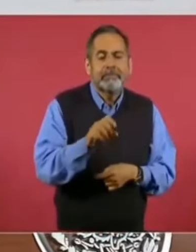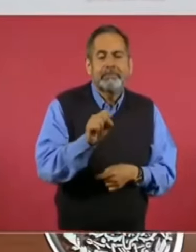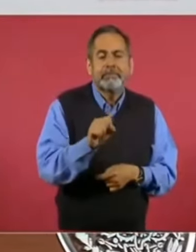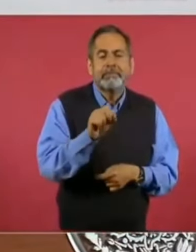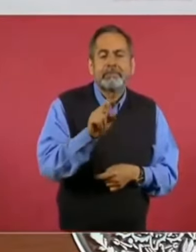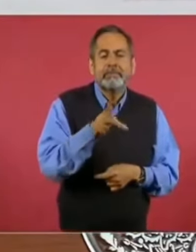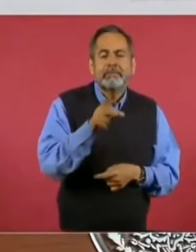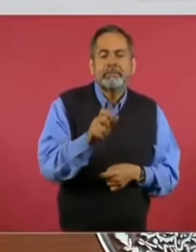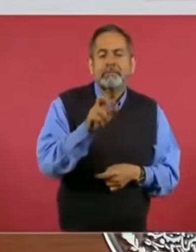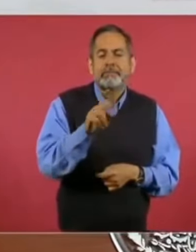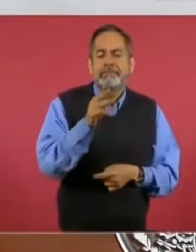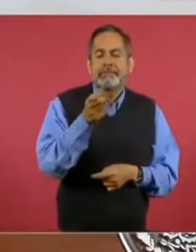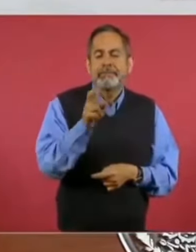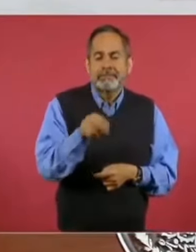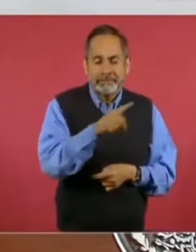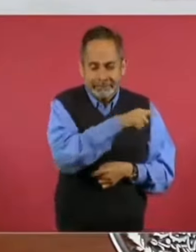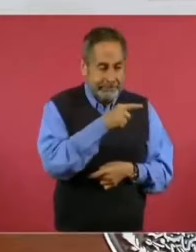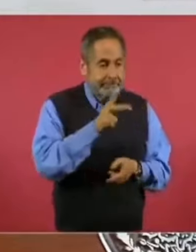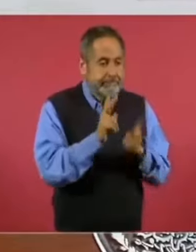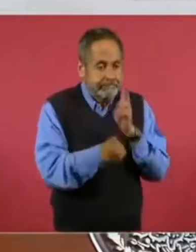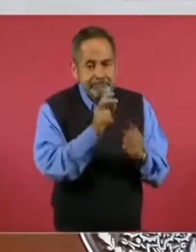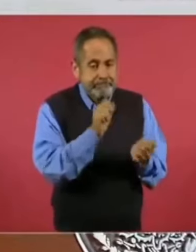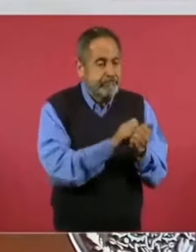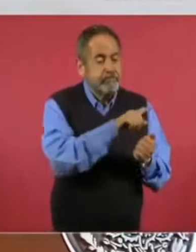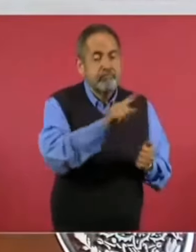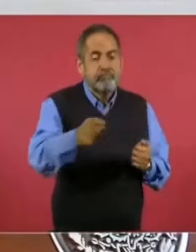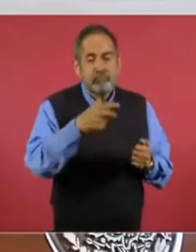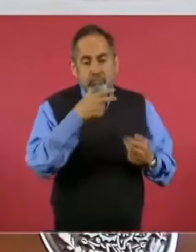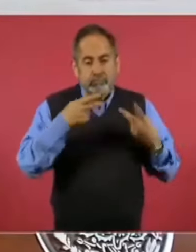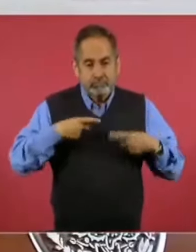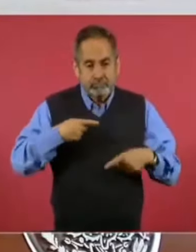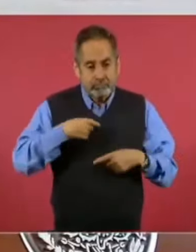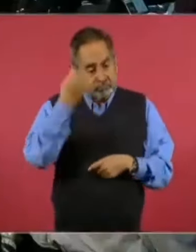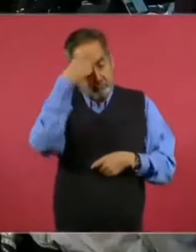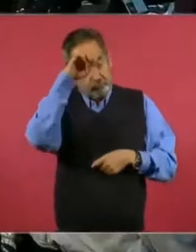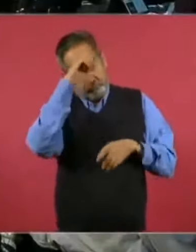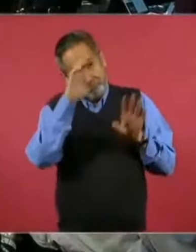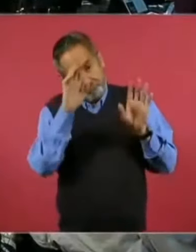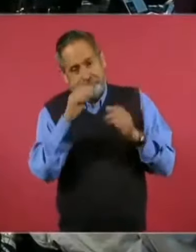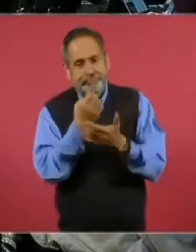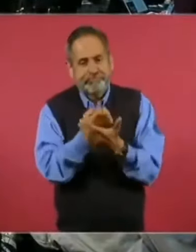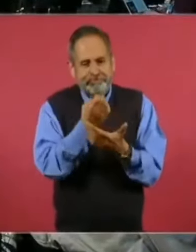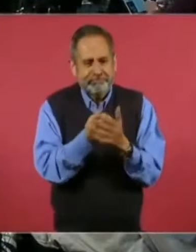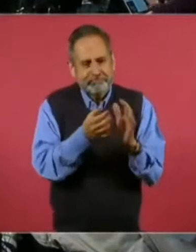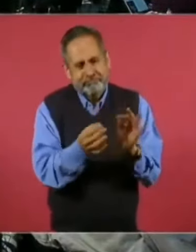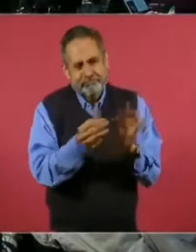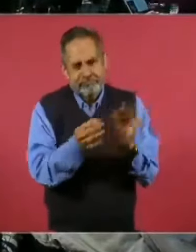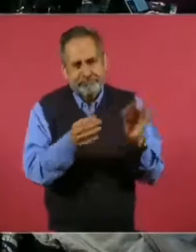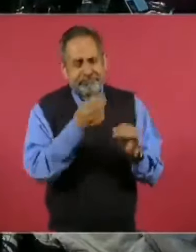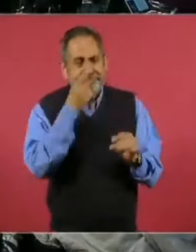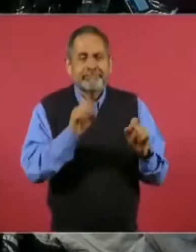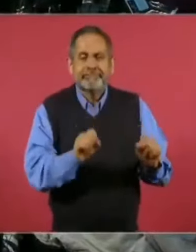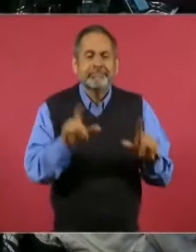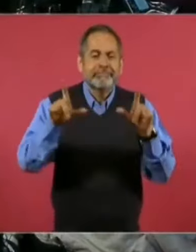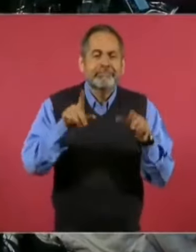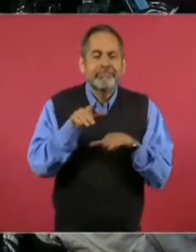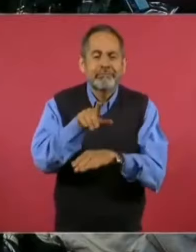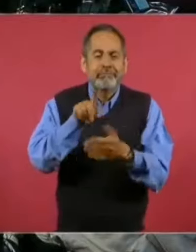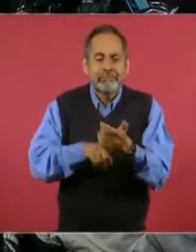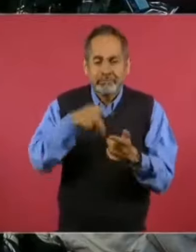Zuckerman, en una plática con un economista, un experto sobre el peso,